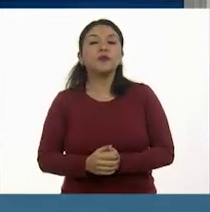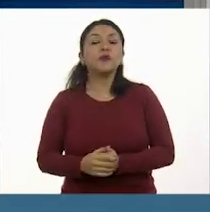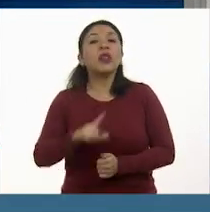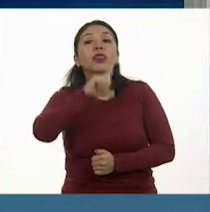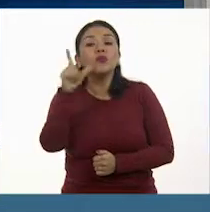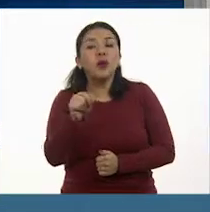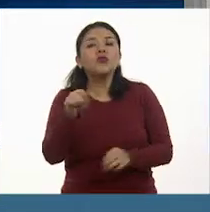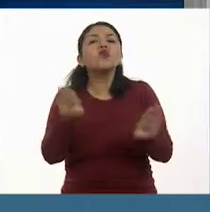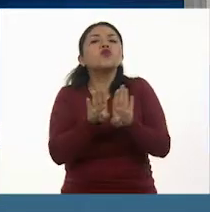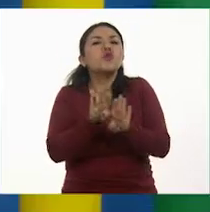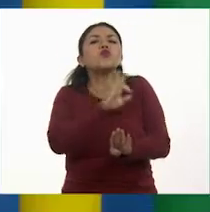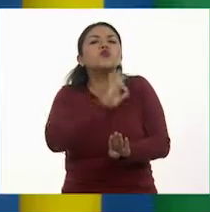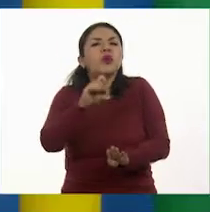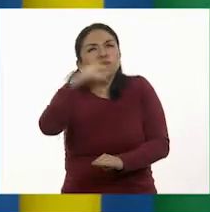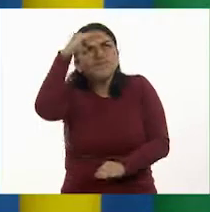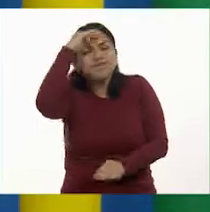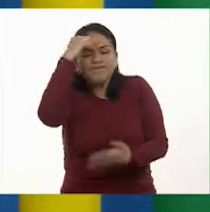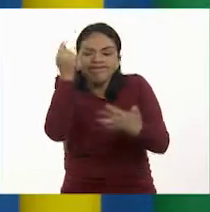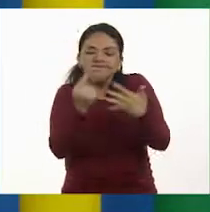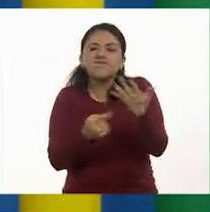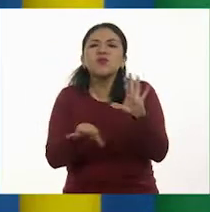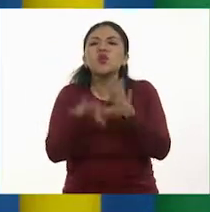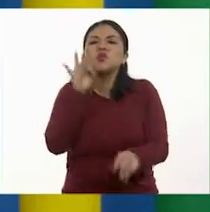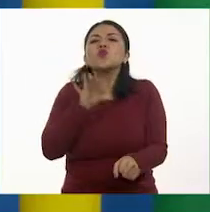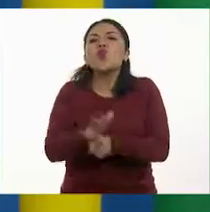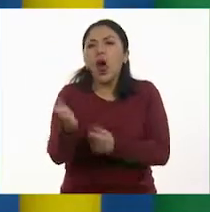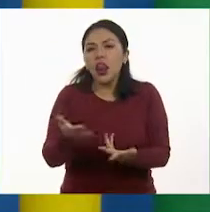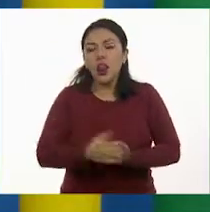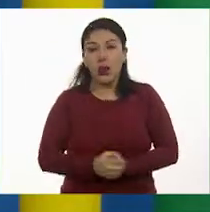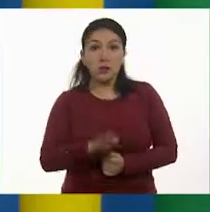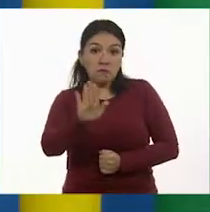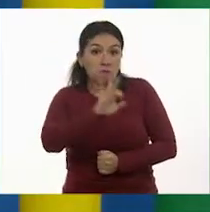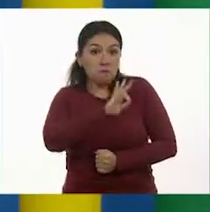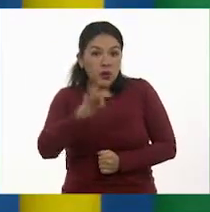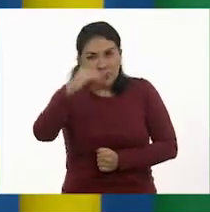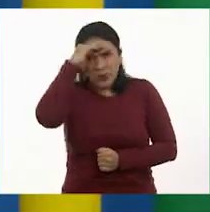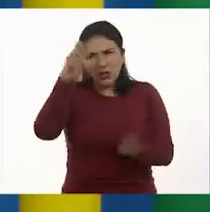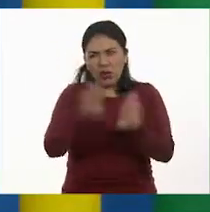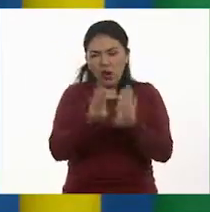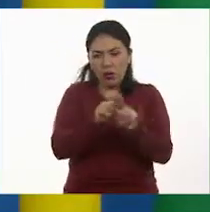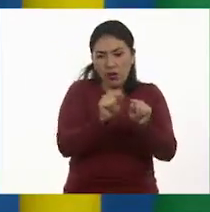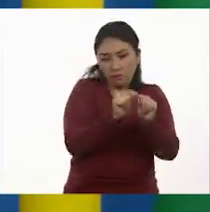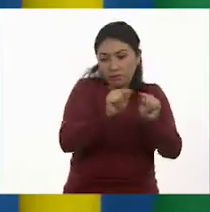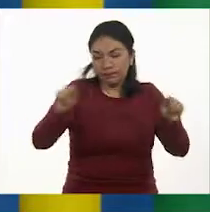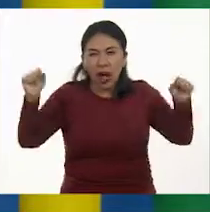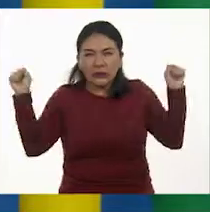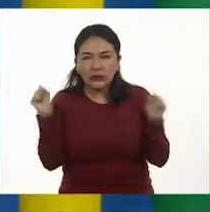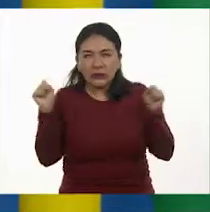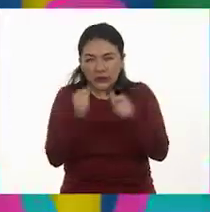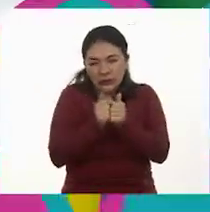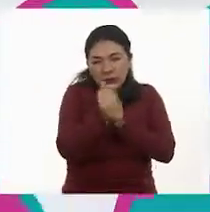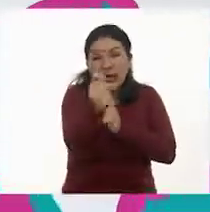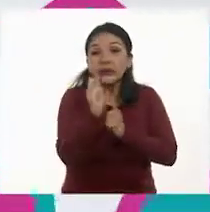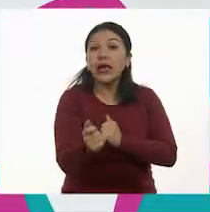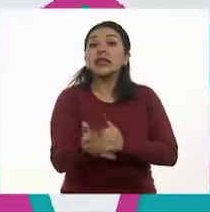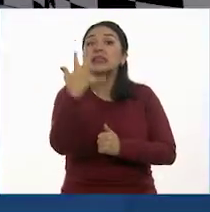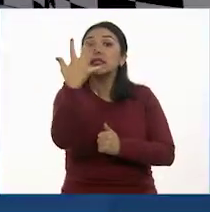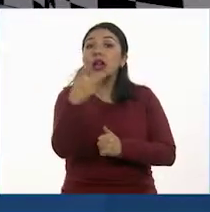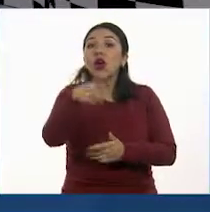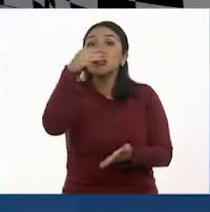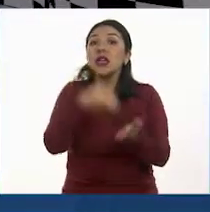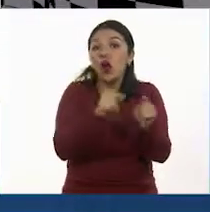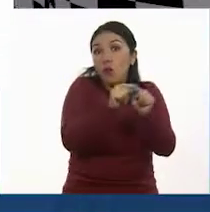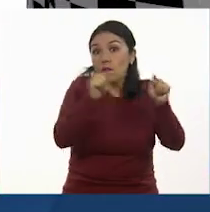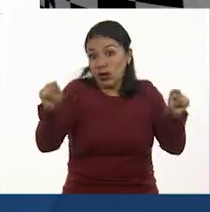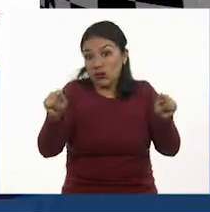opciones tenemos? Pues, una opción es que, como el recorrido mide cinco kilómetros, tomemos como